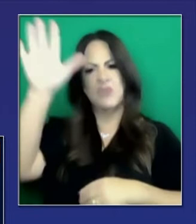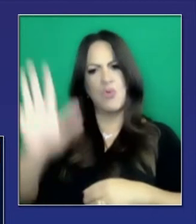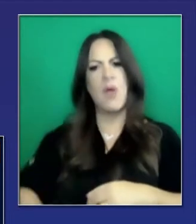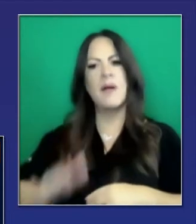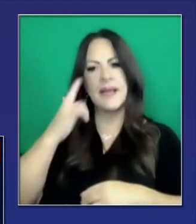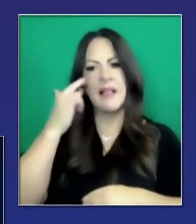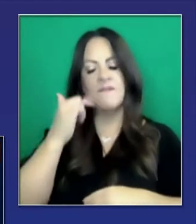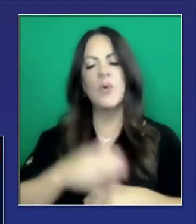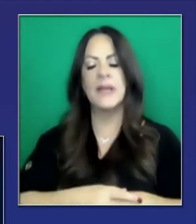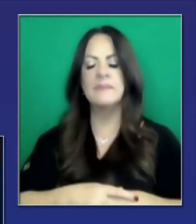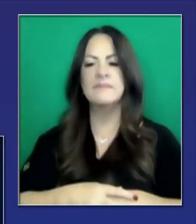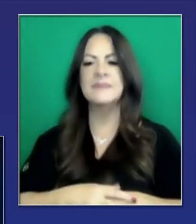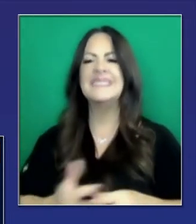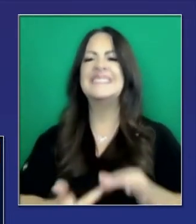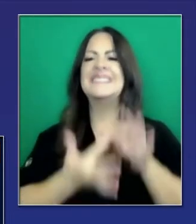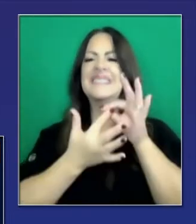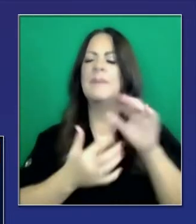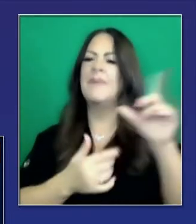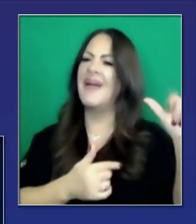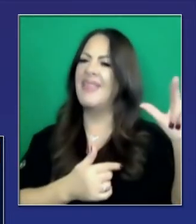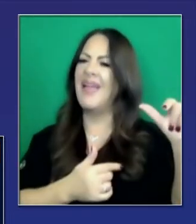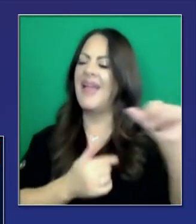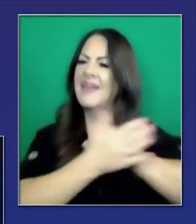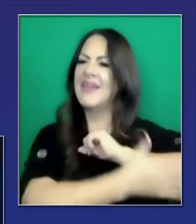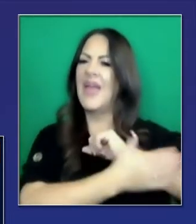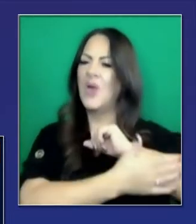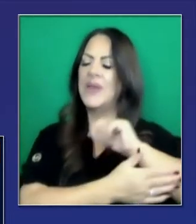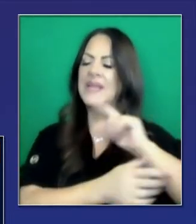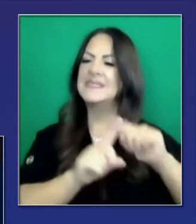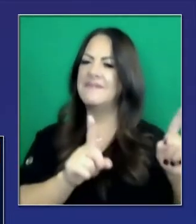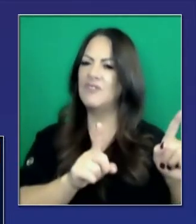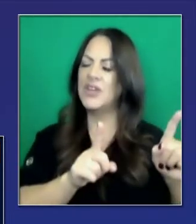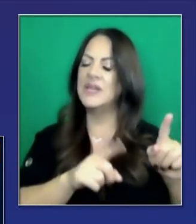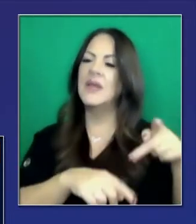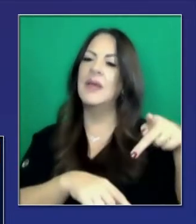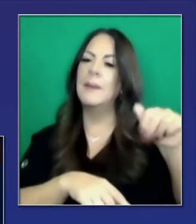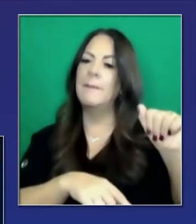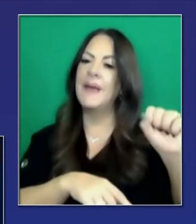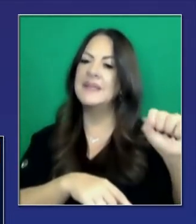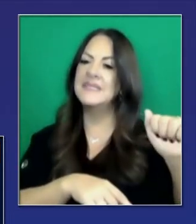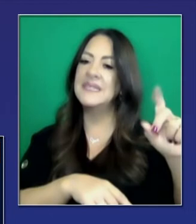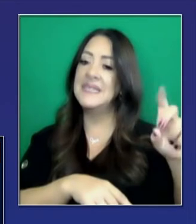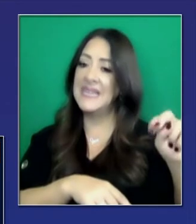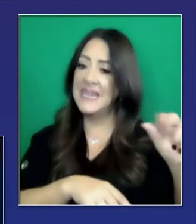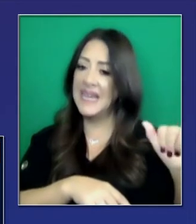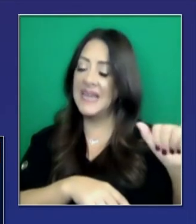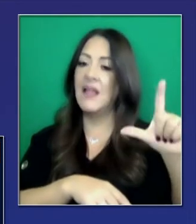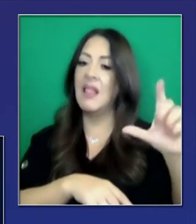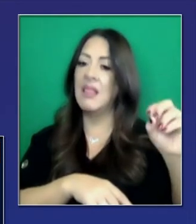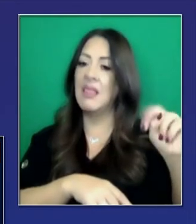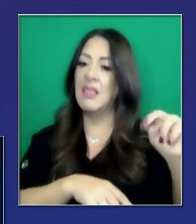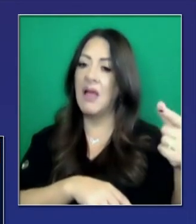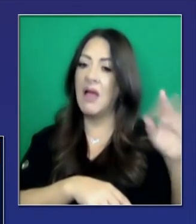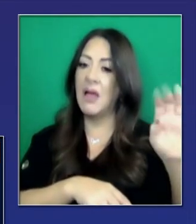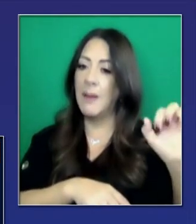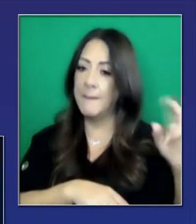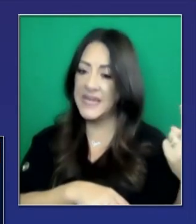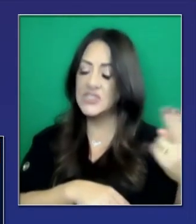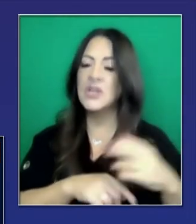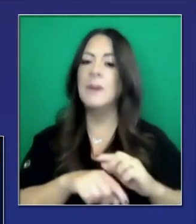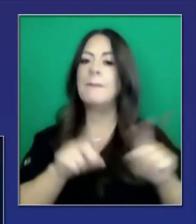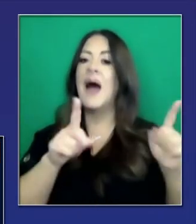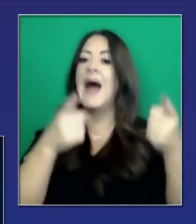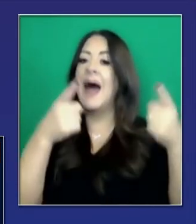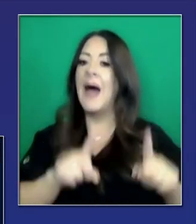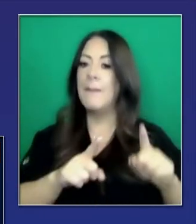con la excepción del Condado de Los Ángeles, hay una pequeña diferenciación entre Pasadena, Long Beach y el Condado de Los